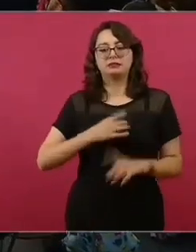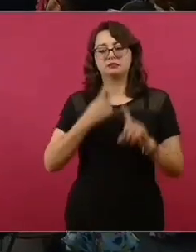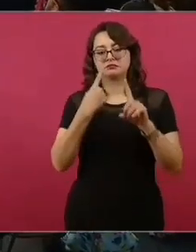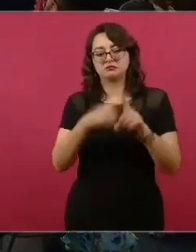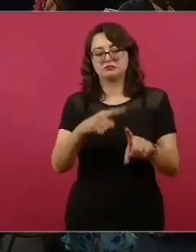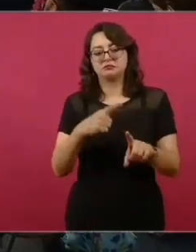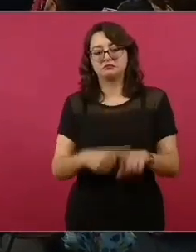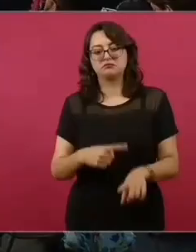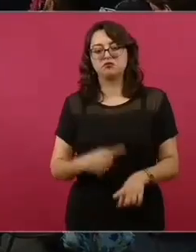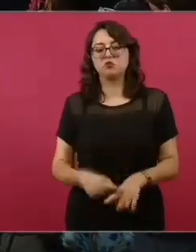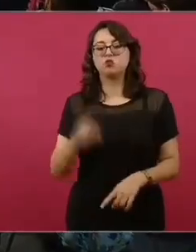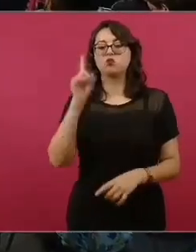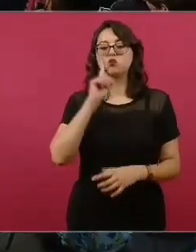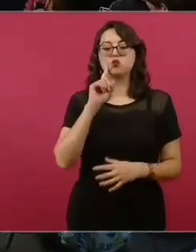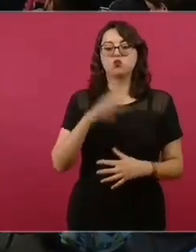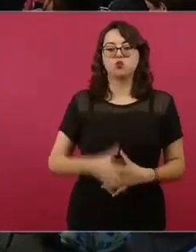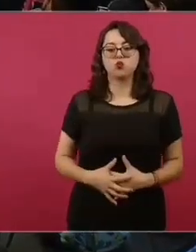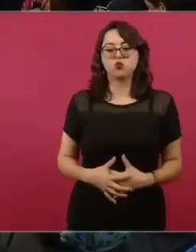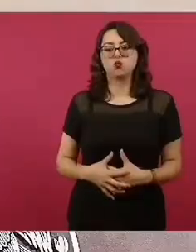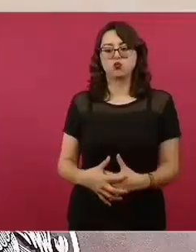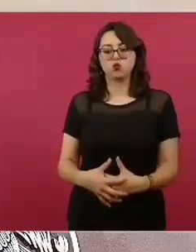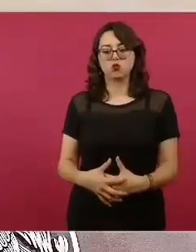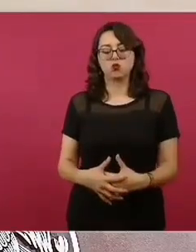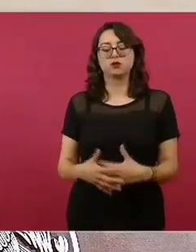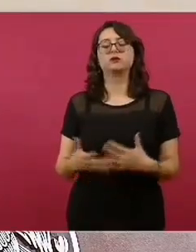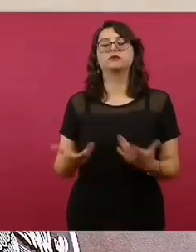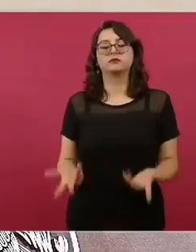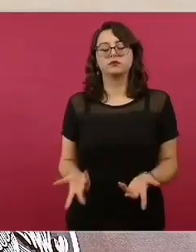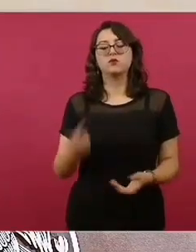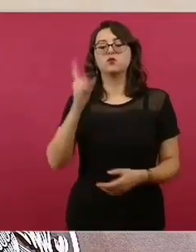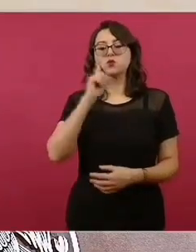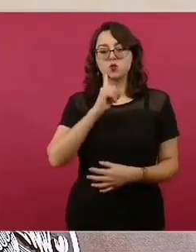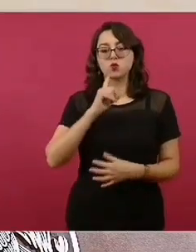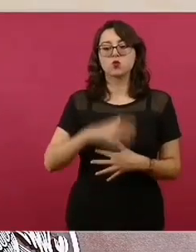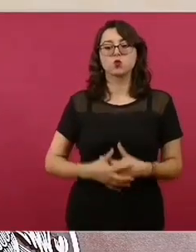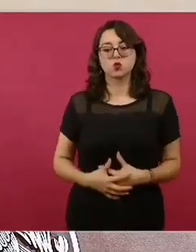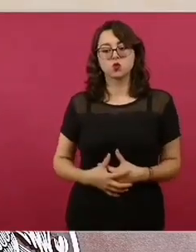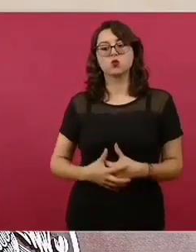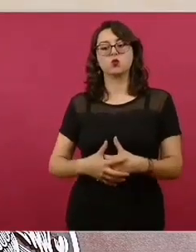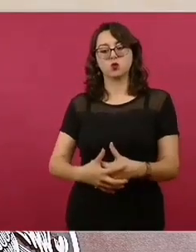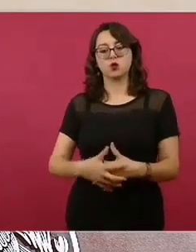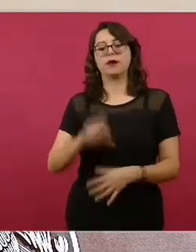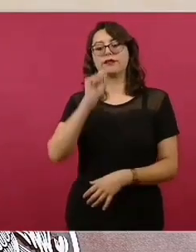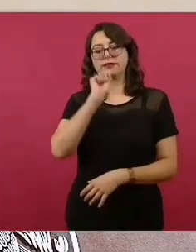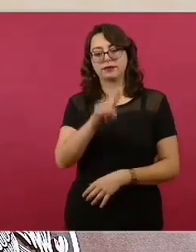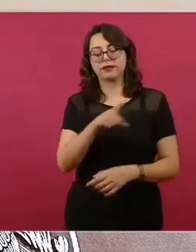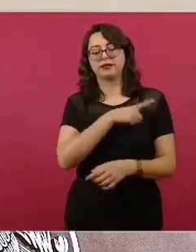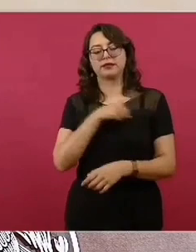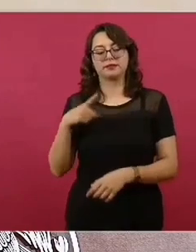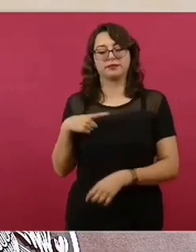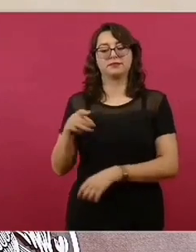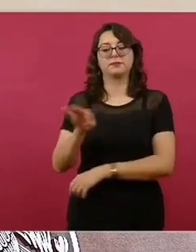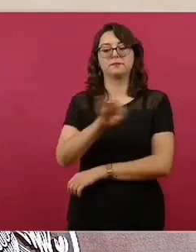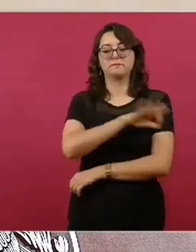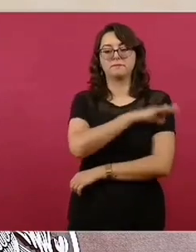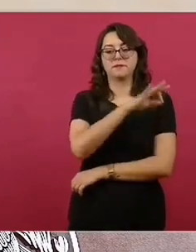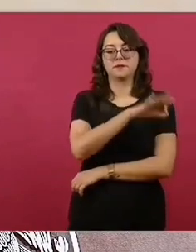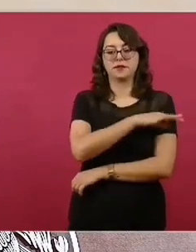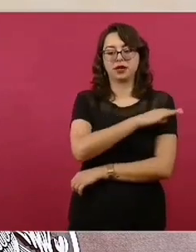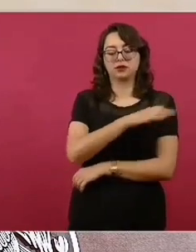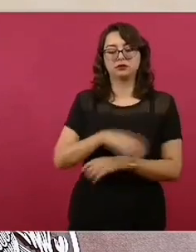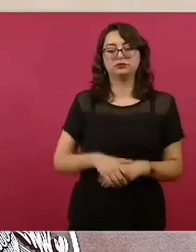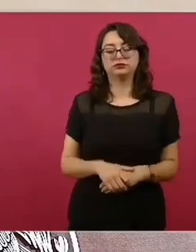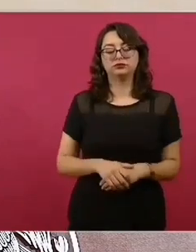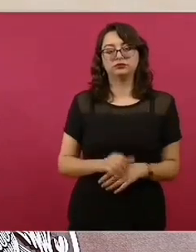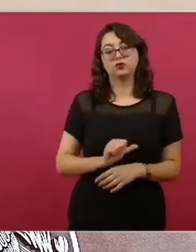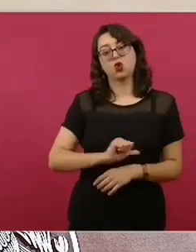etcétera. Mujeres embarazadas. Siempre voy a enfatizar, mujeres embarazadas también se recomienda vacunar. Y en cambio, los grupos